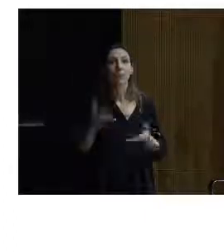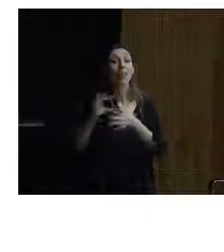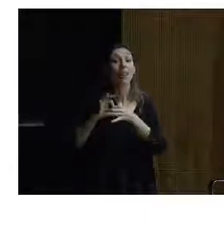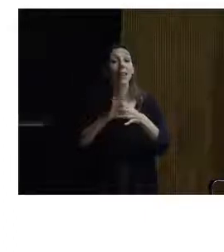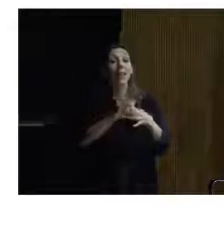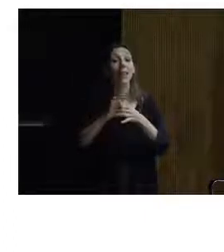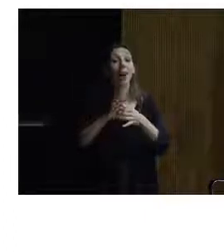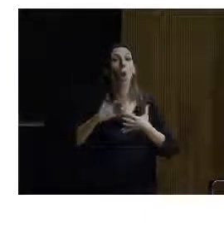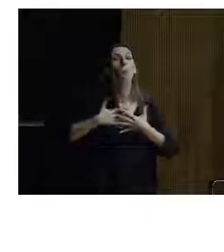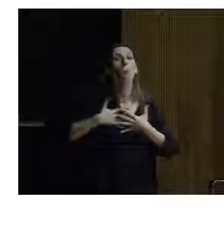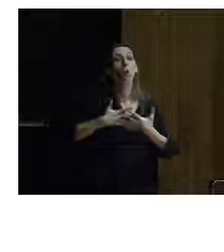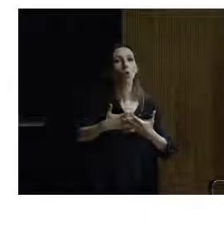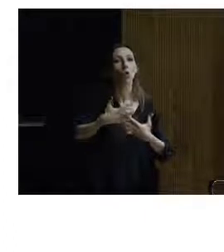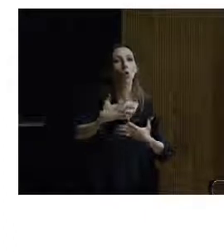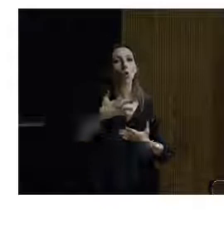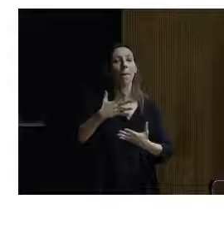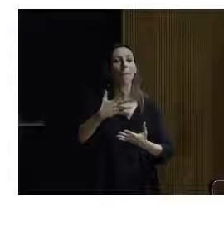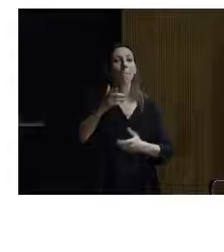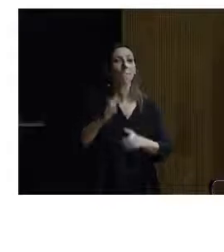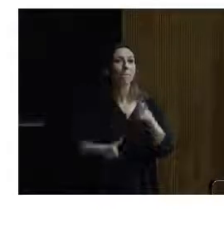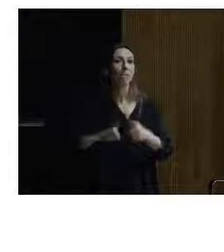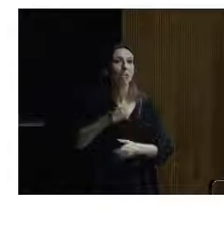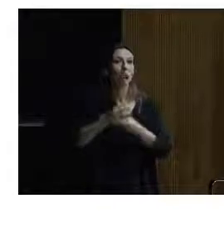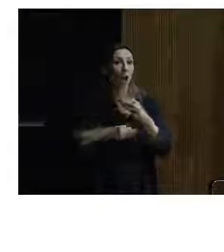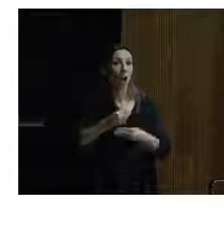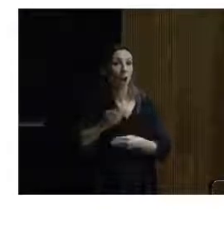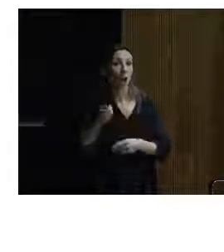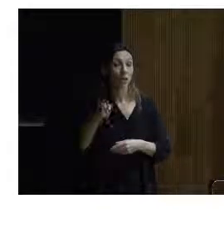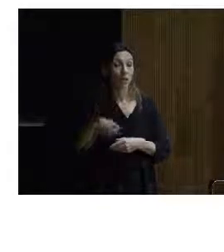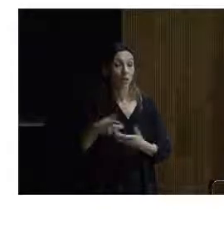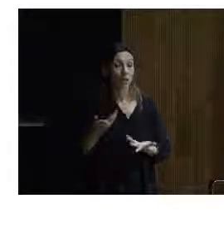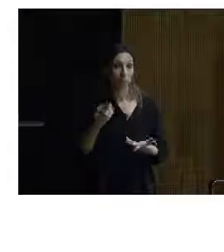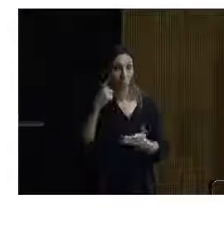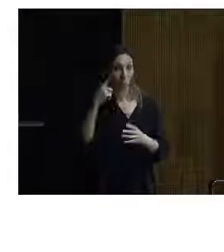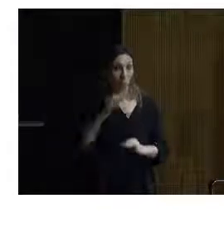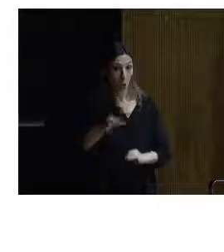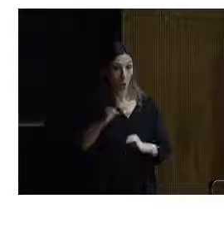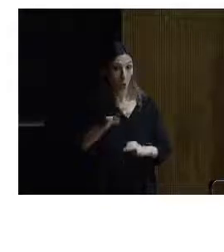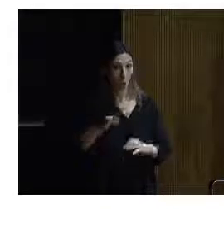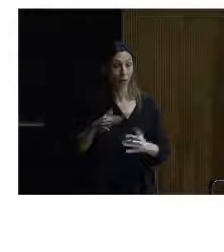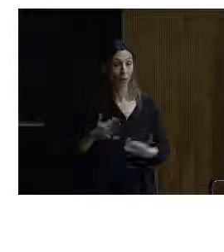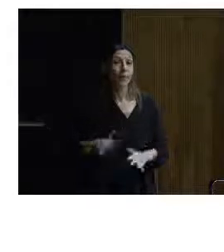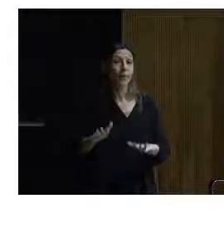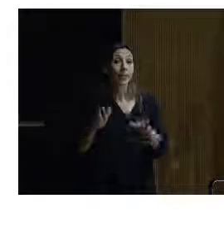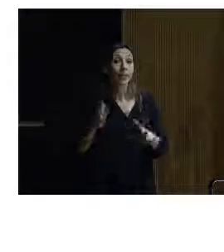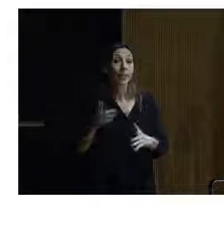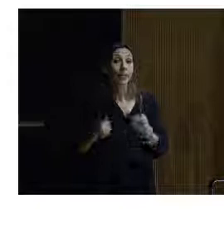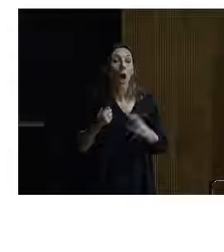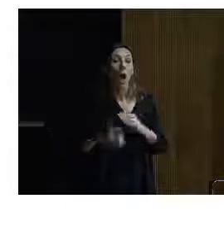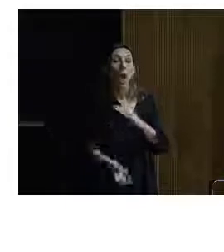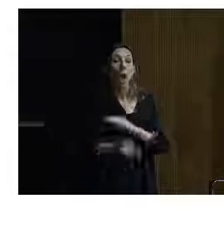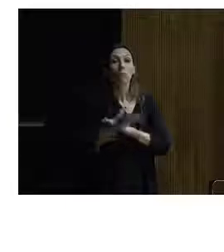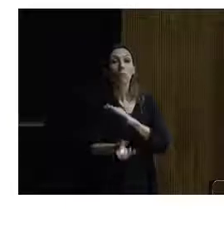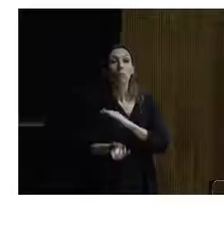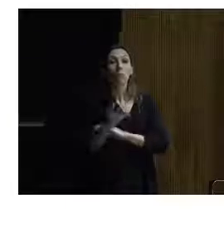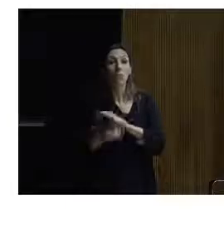la voluntad del operador. Pero, y también son evidentes, pero han ido apareciendo muchos otros que ya